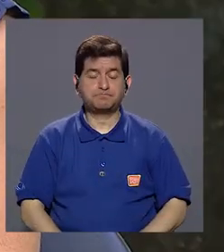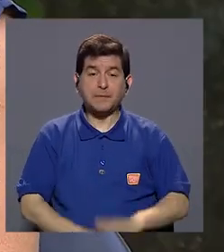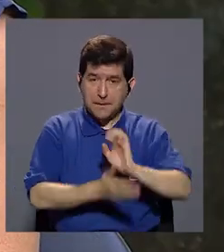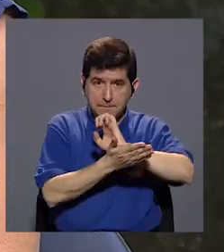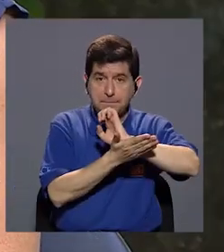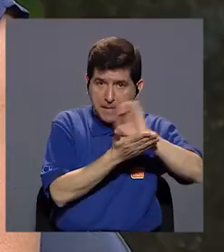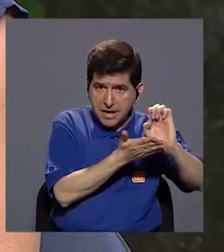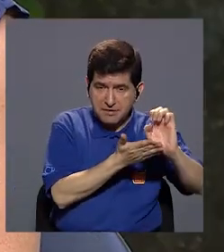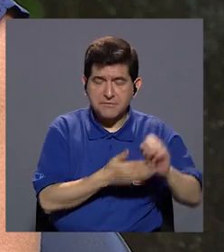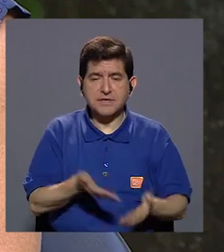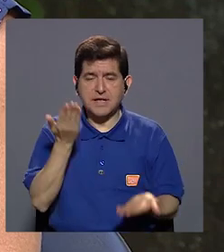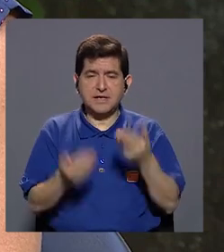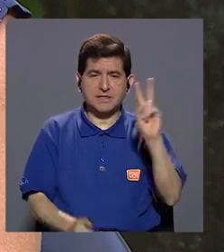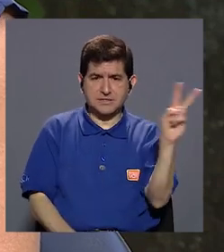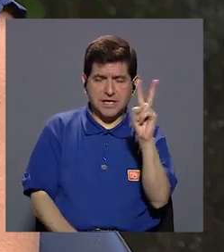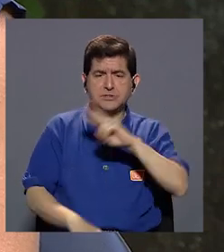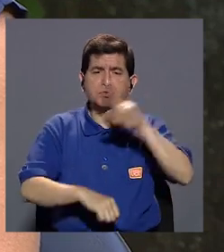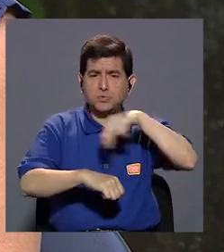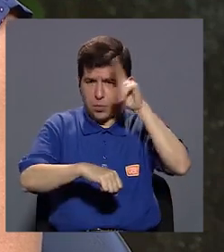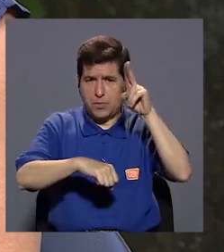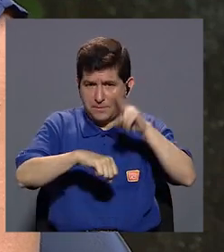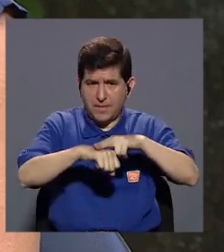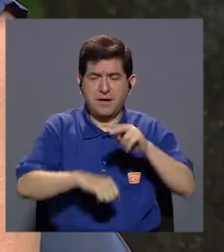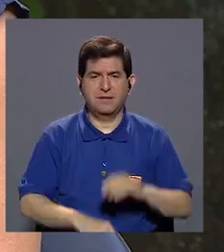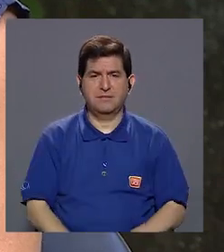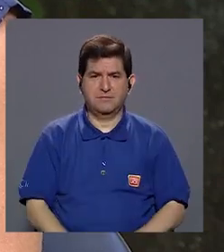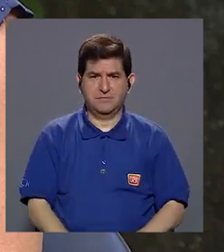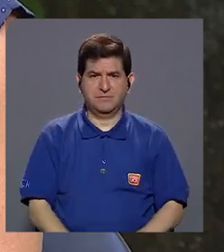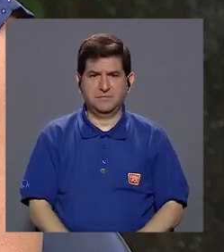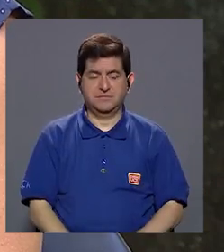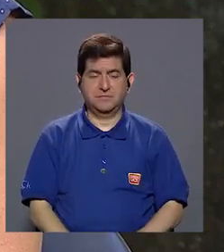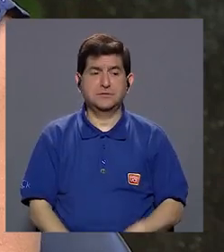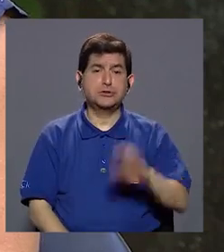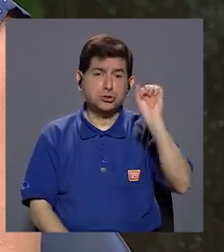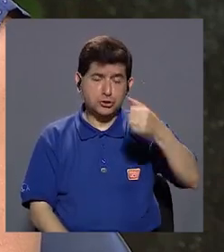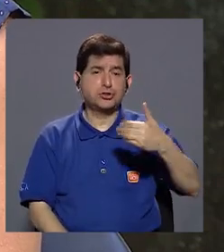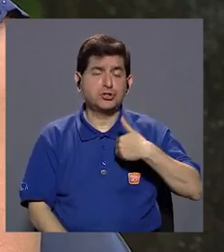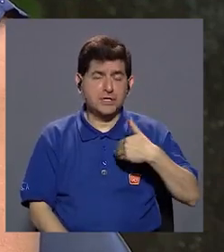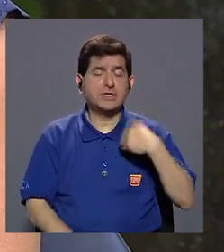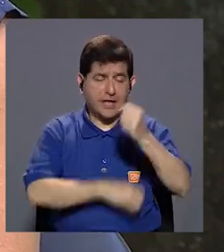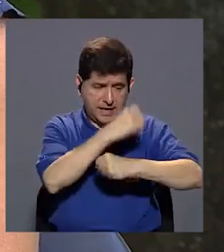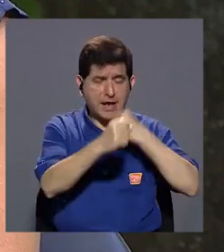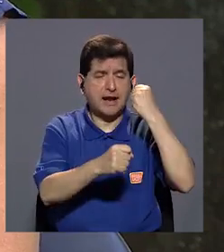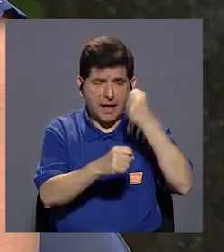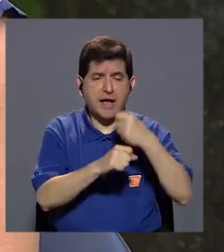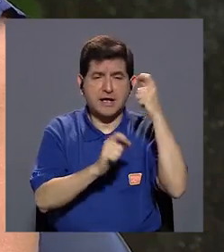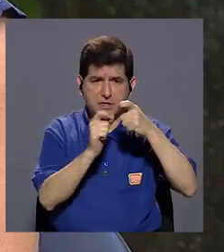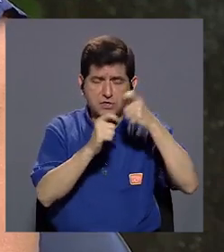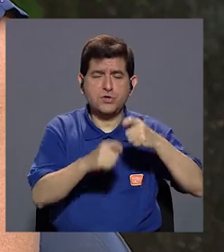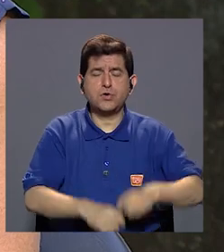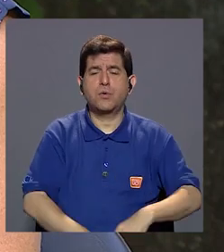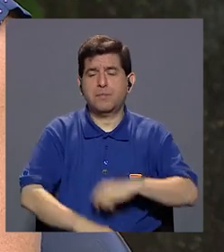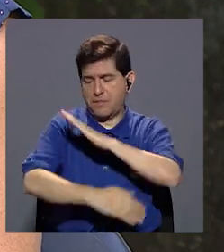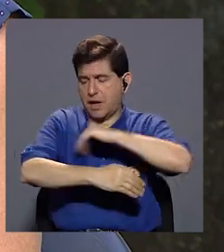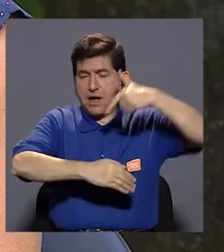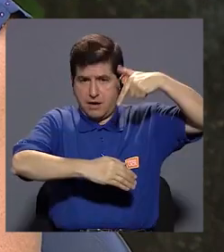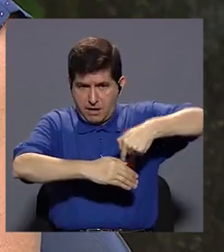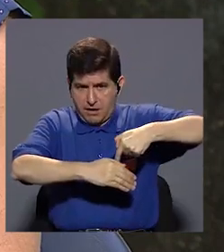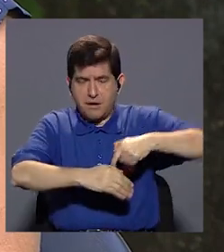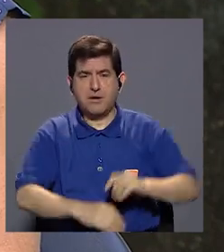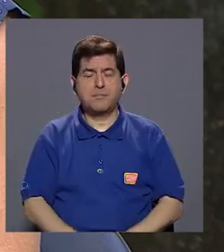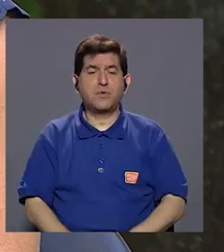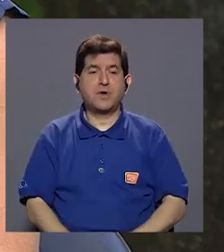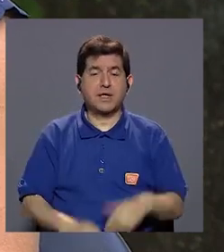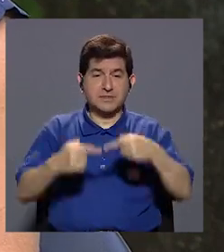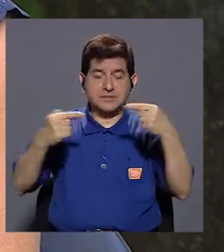forma preventiva de ciertos virus que son los más comunes. Entonces, sí hay una cierta edad para vacunar porque tiene que ver con